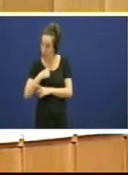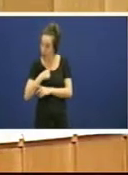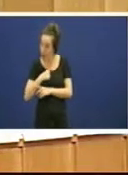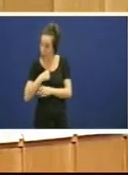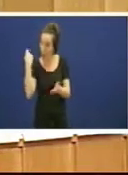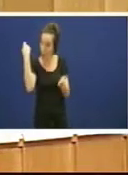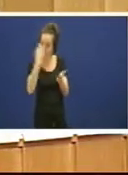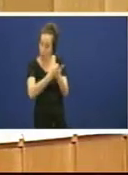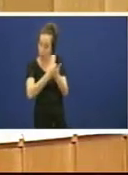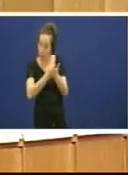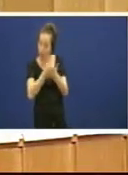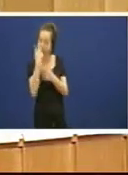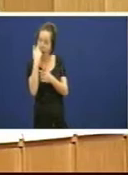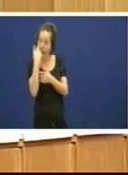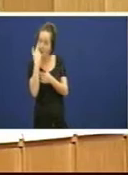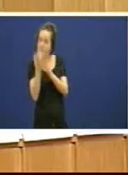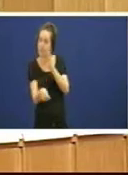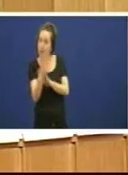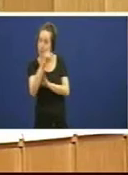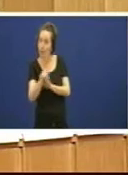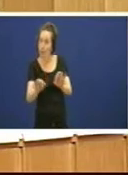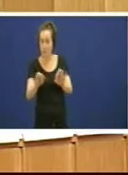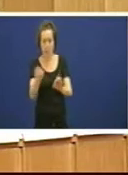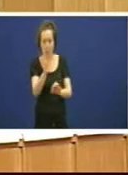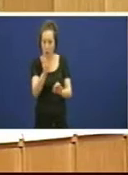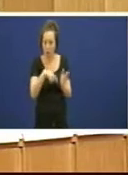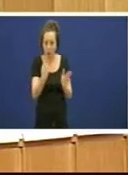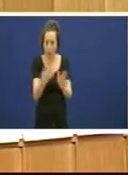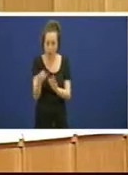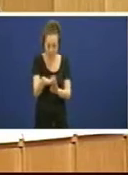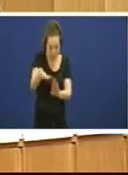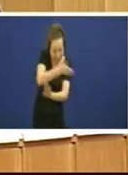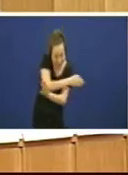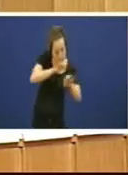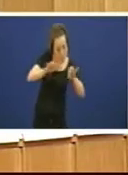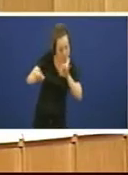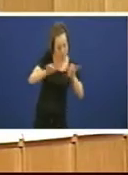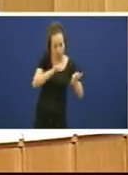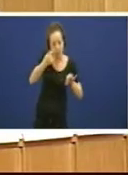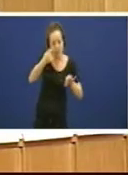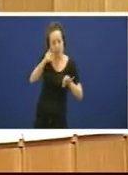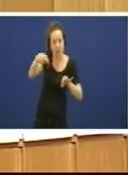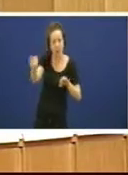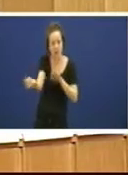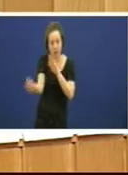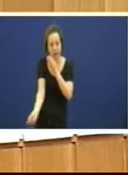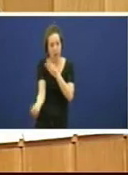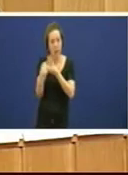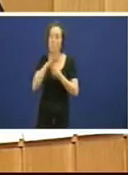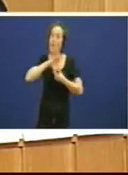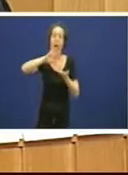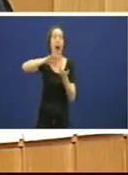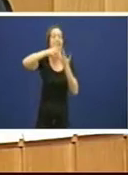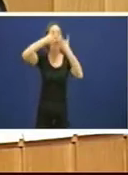fundación especial non, a lei ten que estar preparada para cando entre o capital privado poder facer a transformación xa